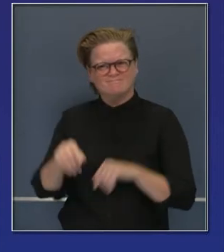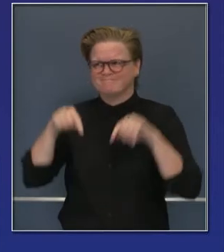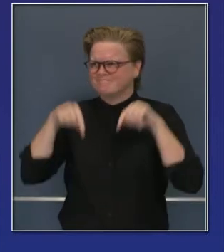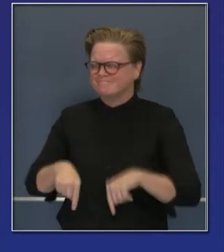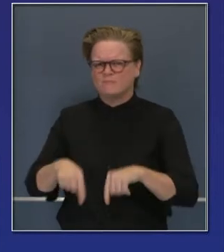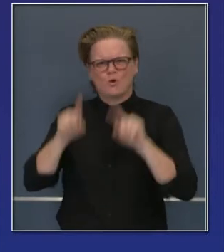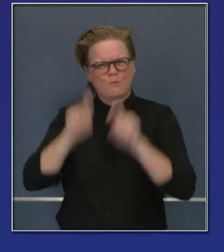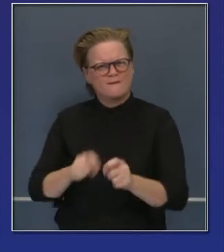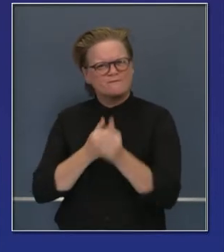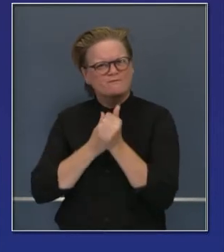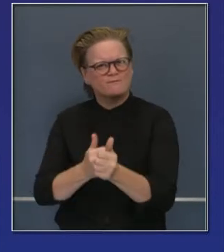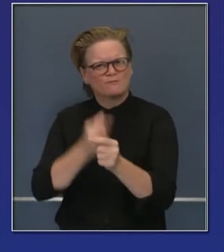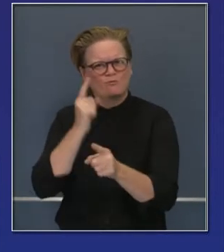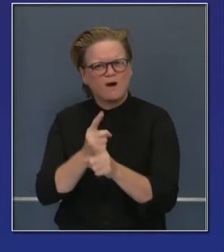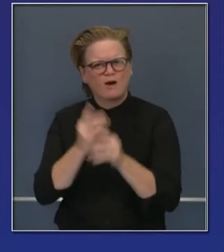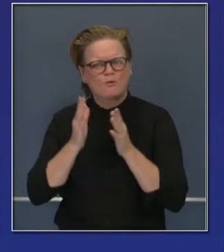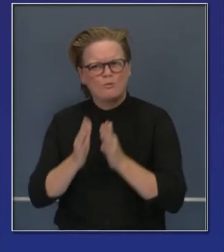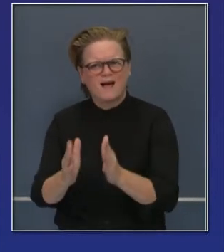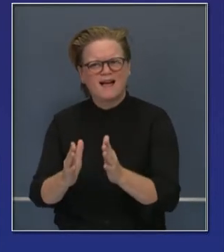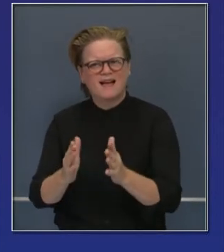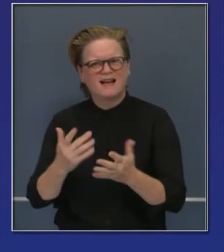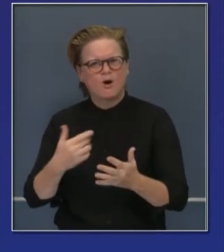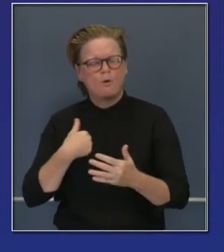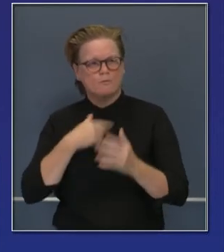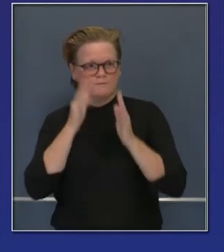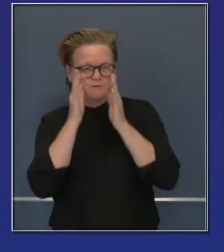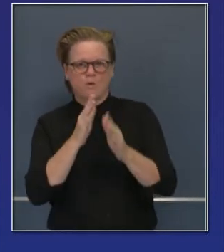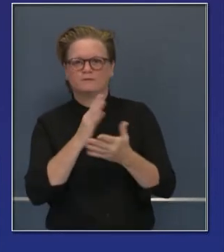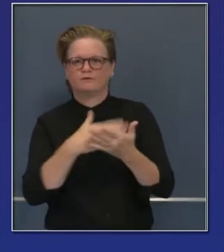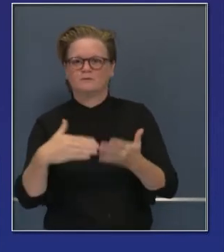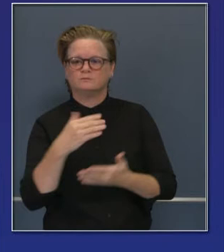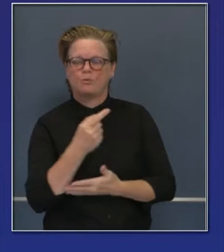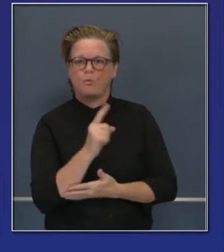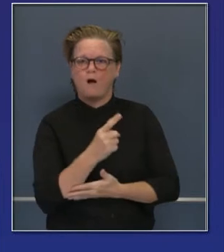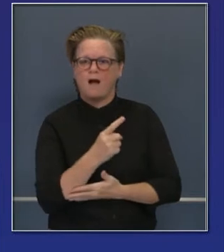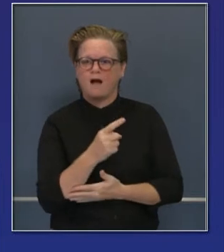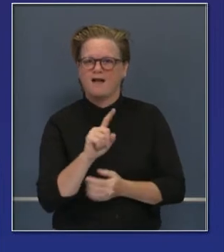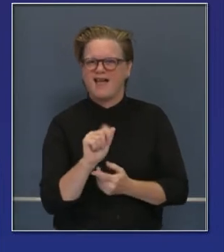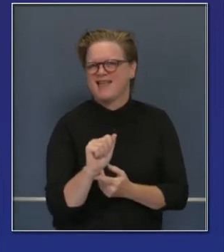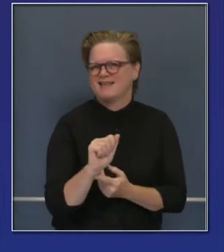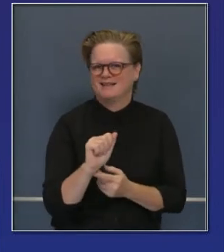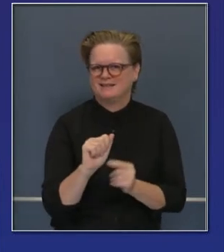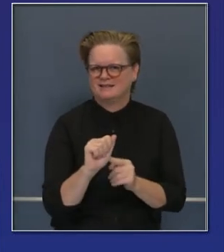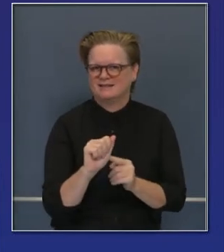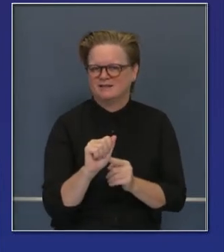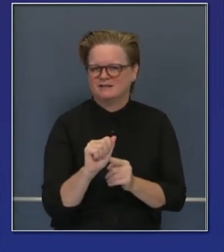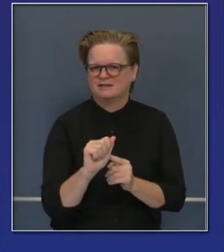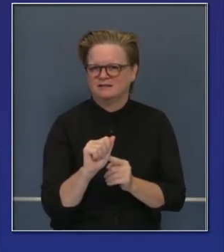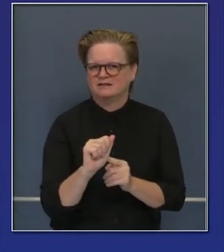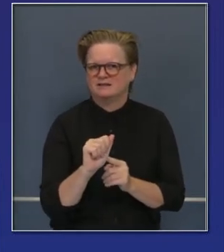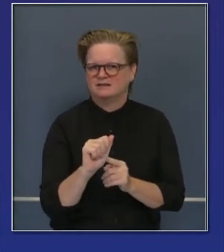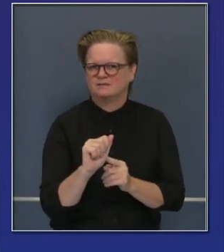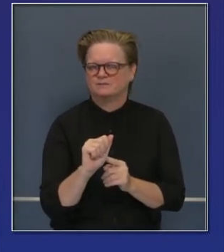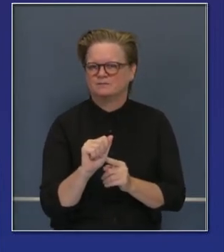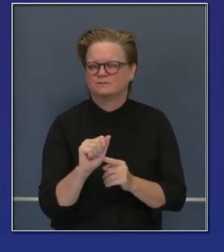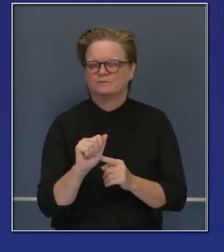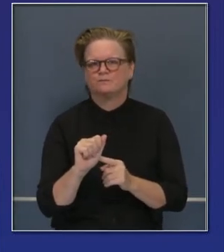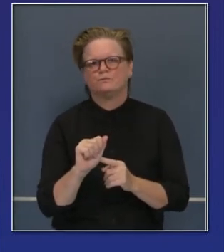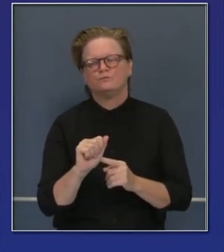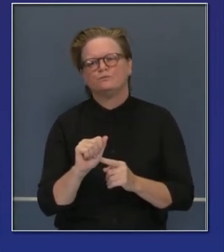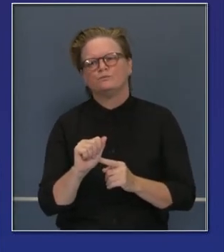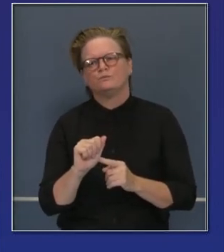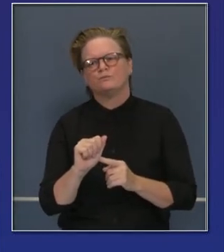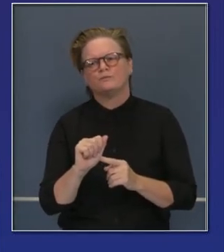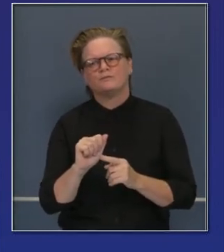ese plan de la primera fase. El fase 1A es la fase a que se